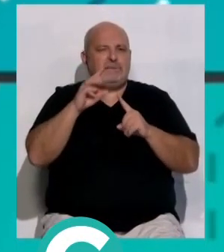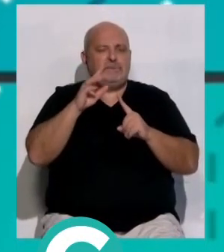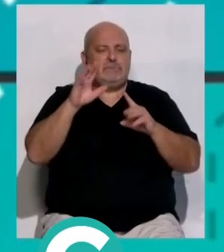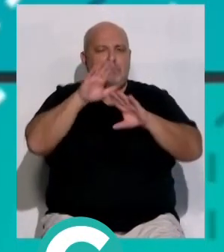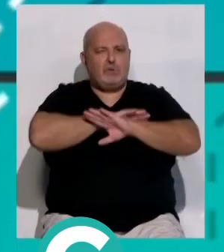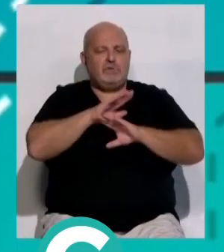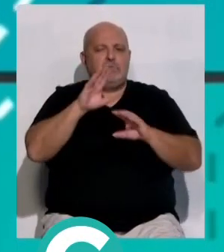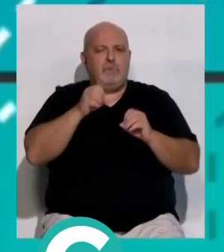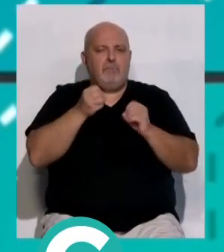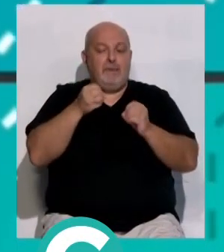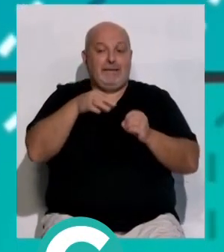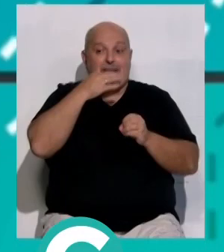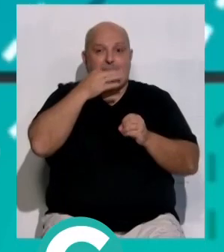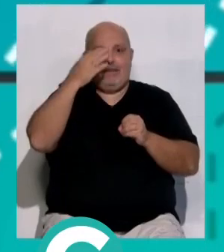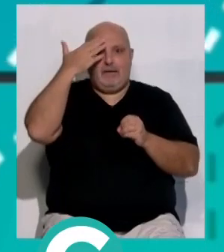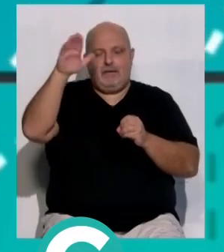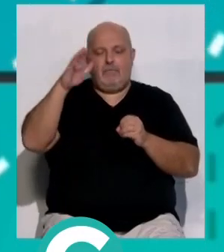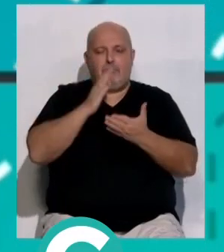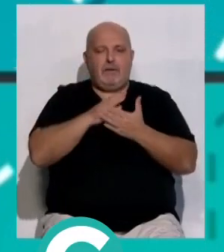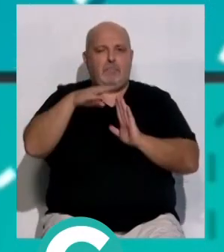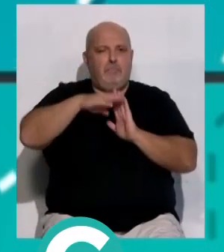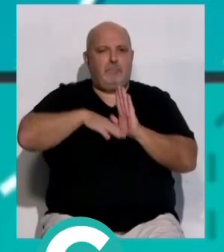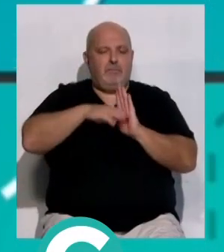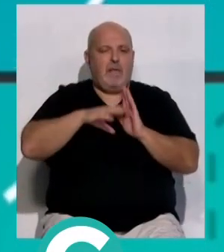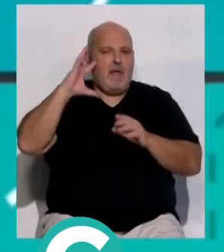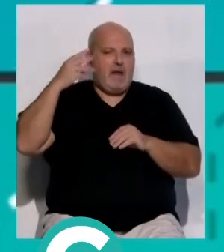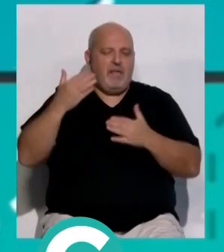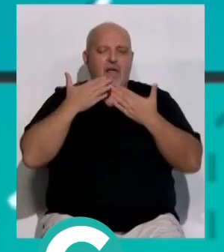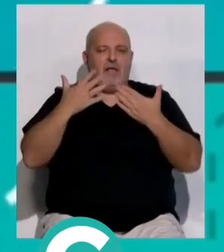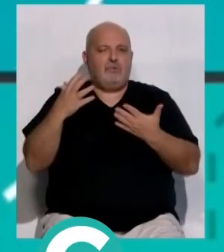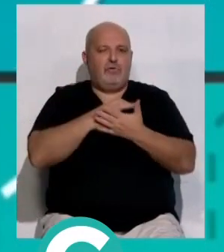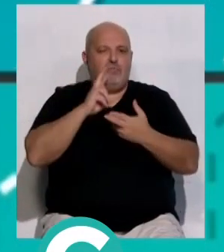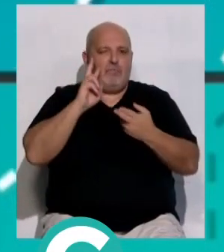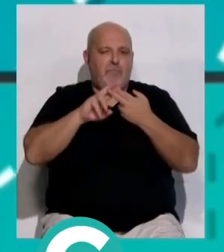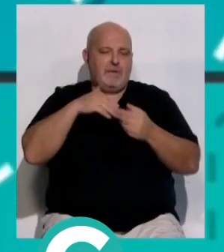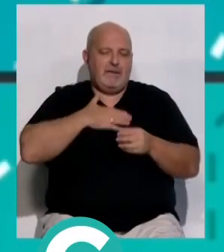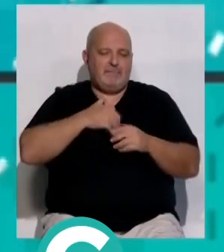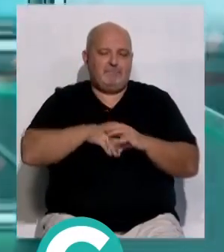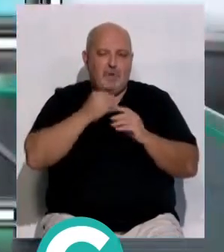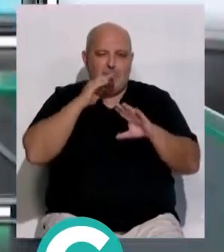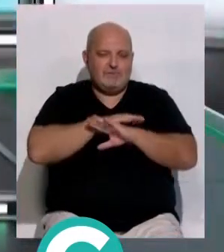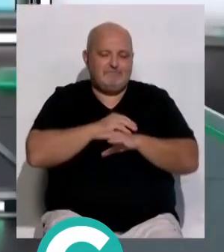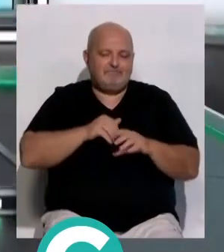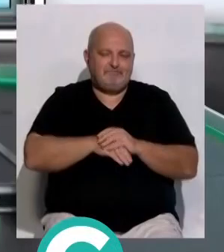ha tenido lugar esta tarde como parte de la programación de Alcances gracias por estar ahí buenas noches